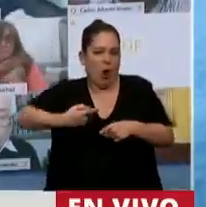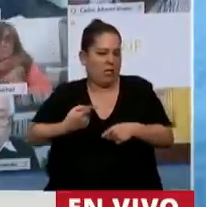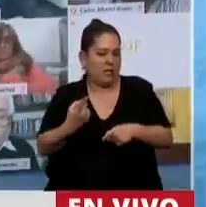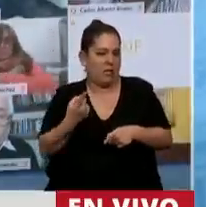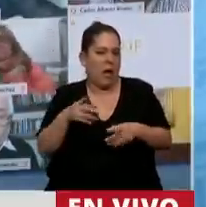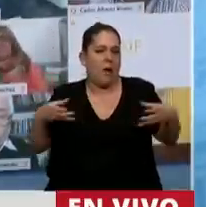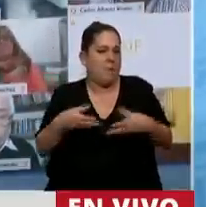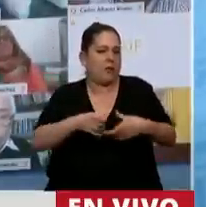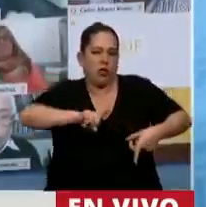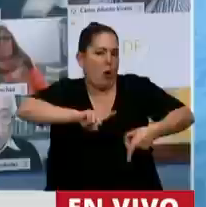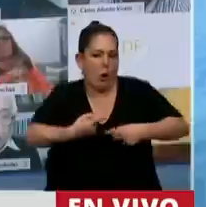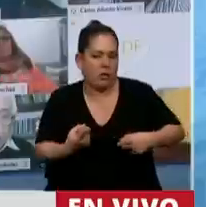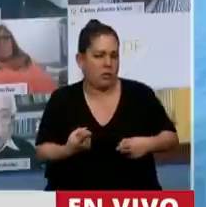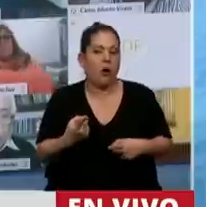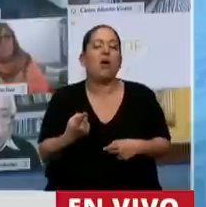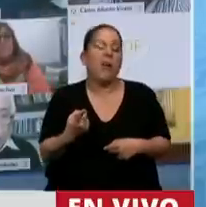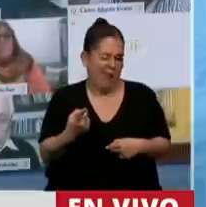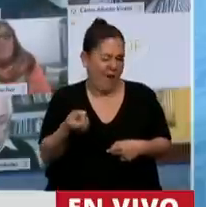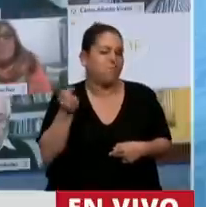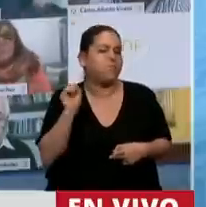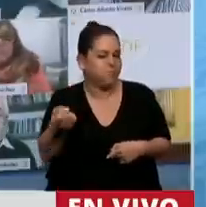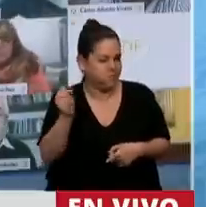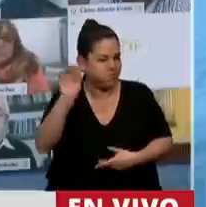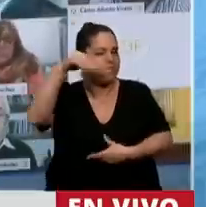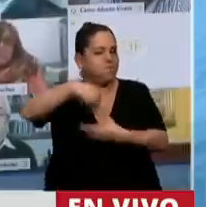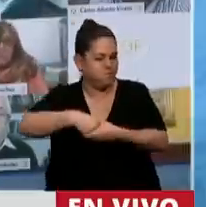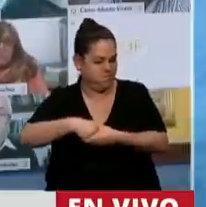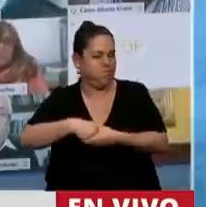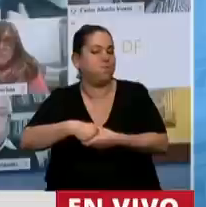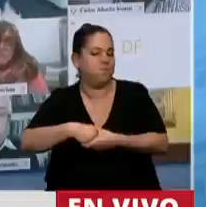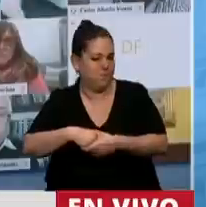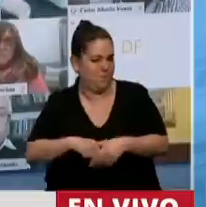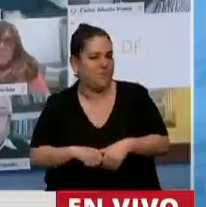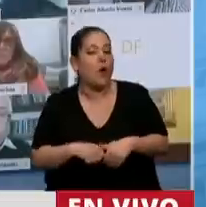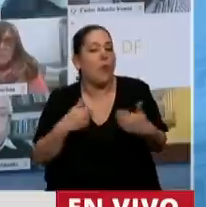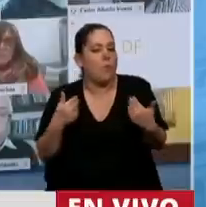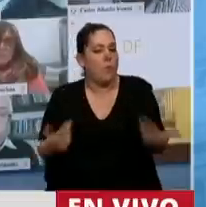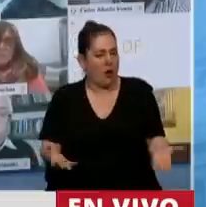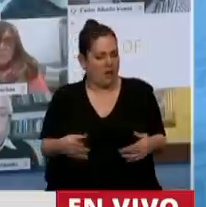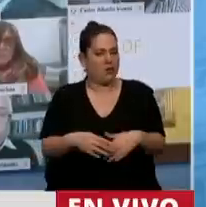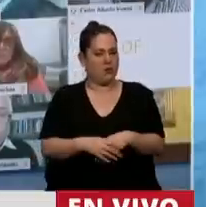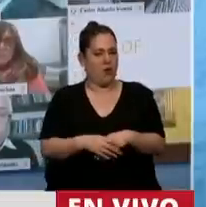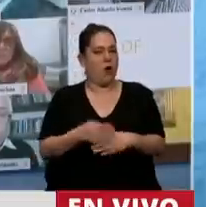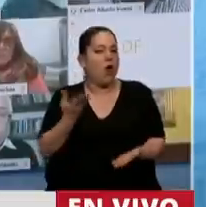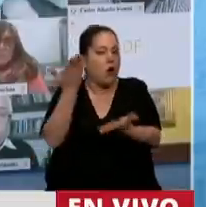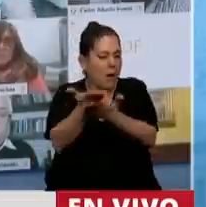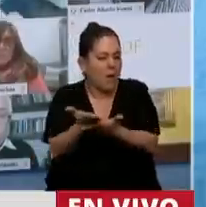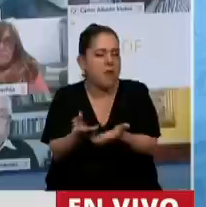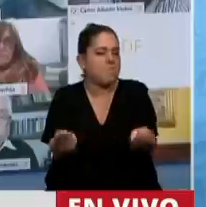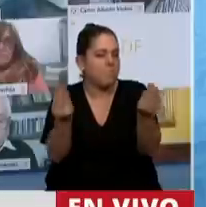los partidos en los que alguna vez estuvieron en el campo popular. Por eso lo que pedimos